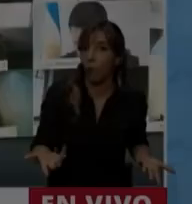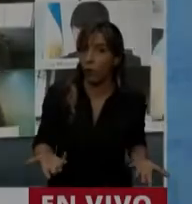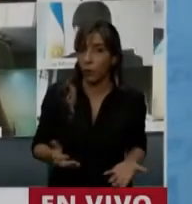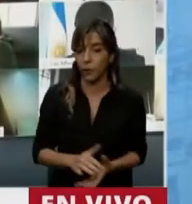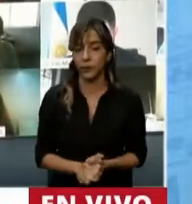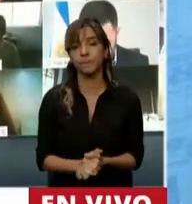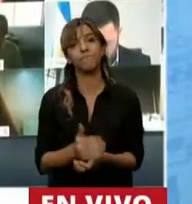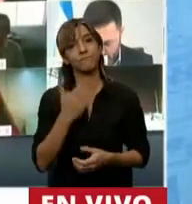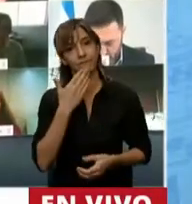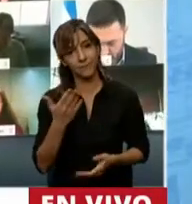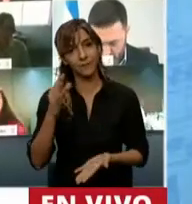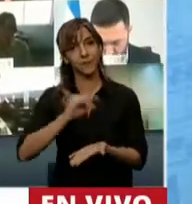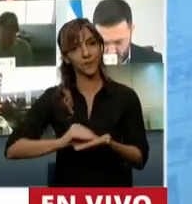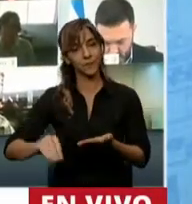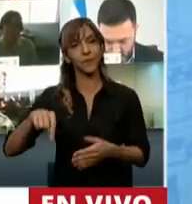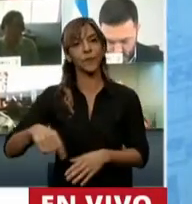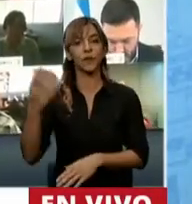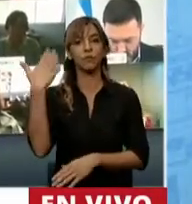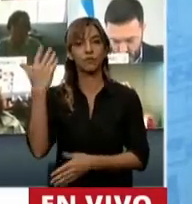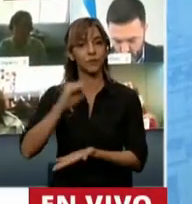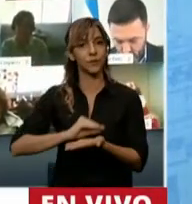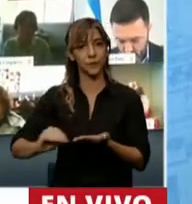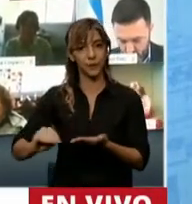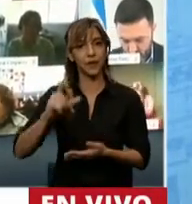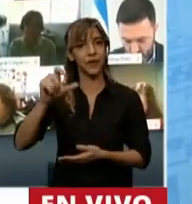Tiene la palabra la diputada Camila Crescín-Beni.